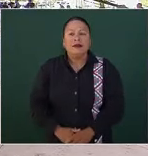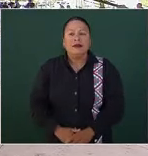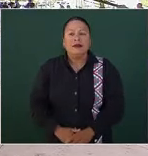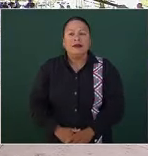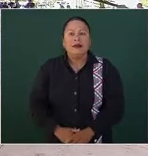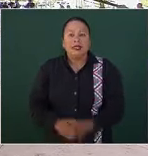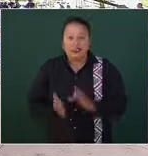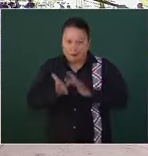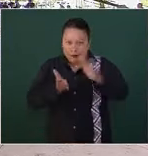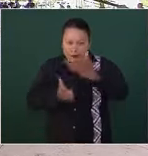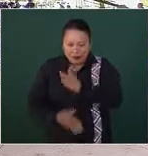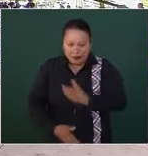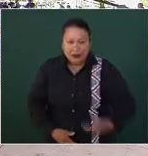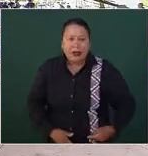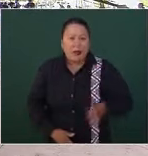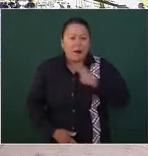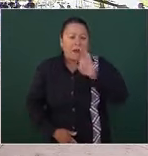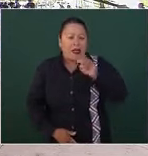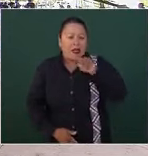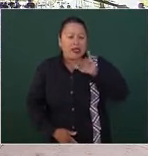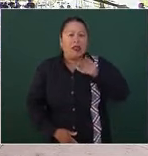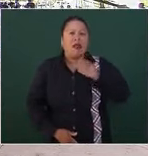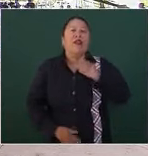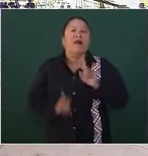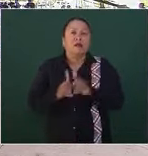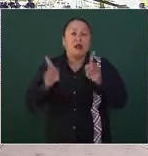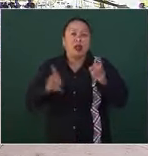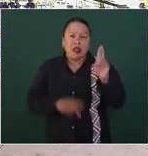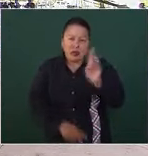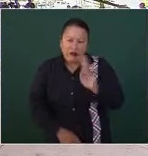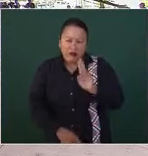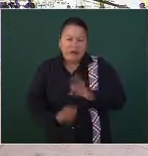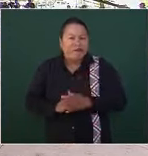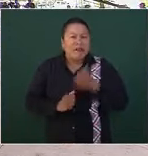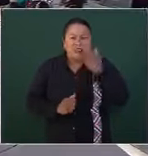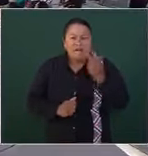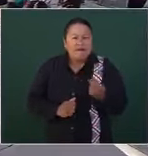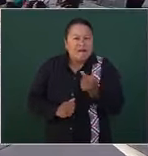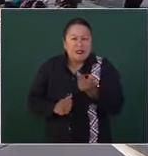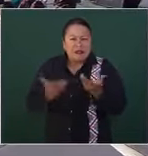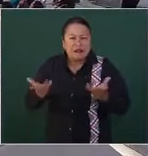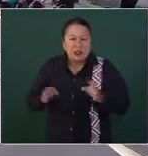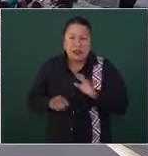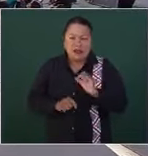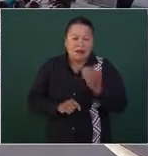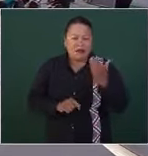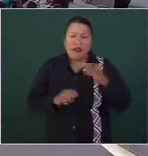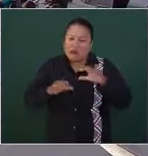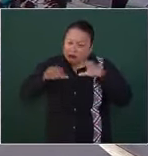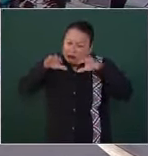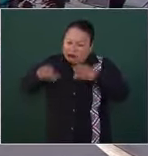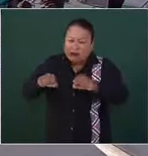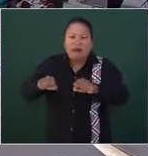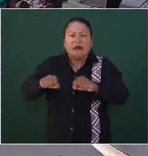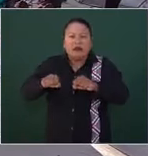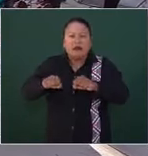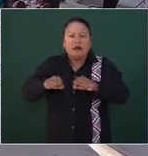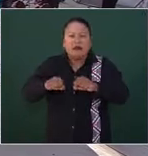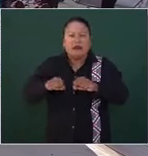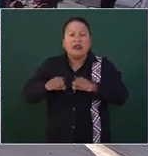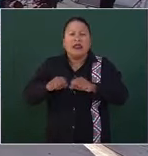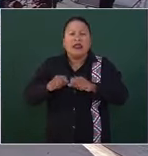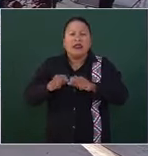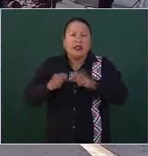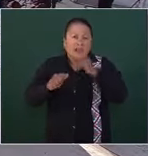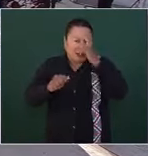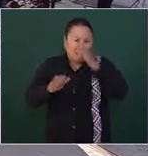Gracias, presidente. Benito Jiménez, del periódico Reforma. Preguntarle en qué contexto se dio la detención, la captura de este objetivo